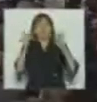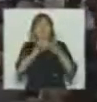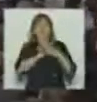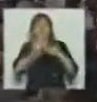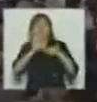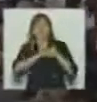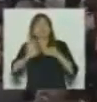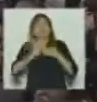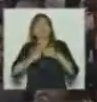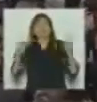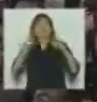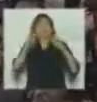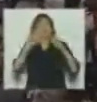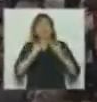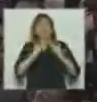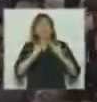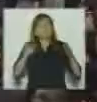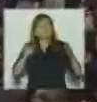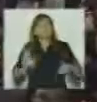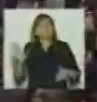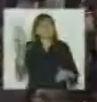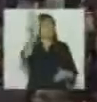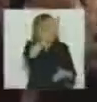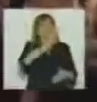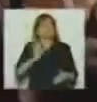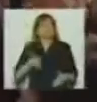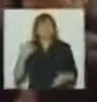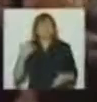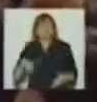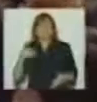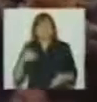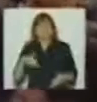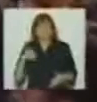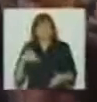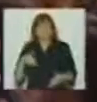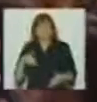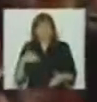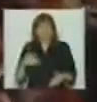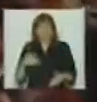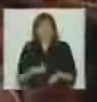abierta en todo el territorio de la República Argentina.